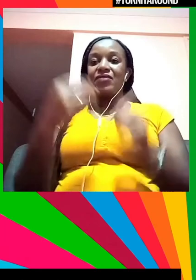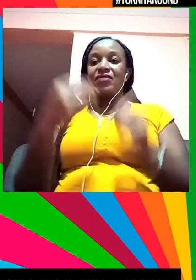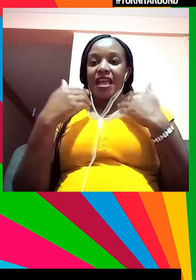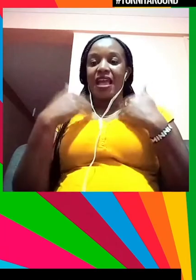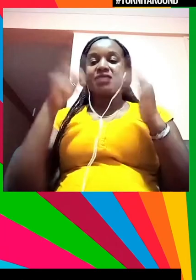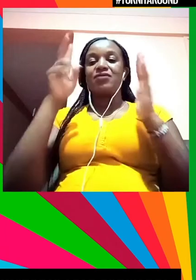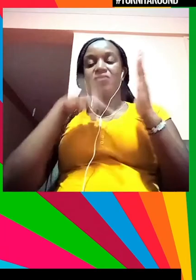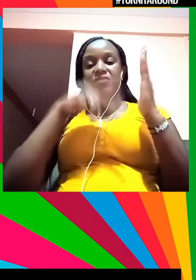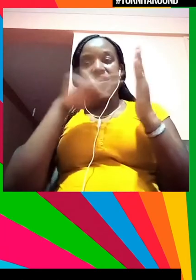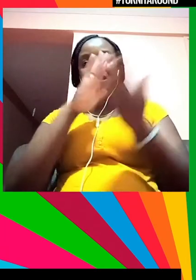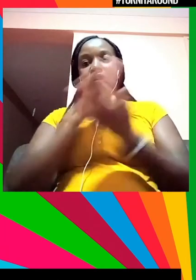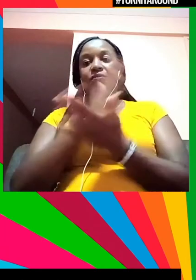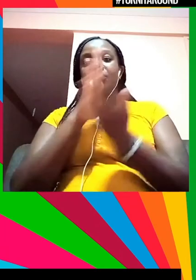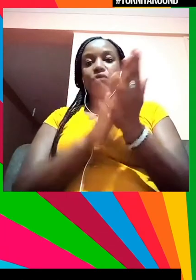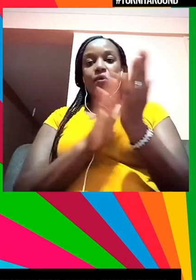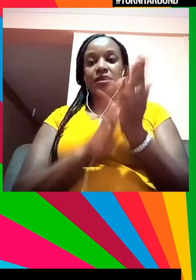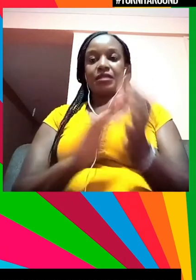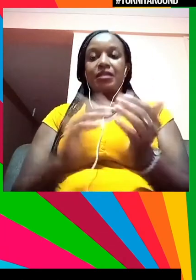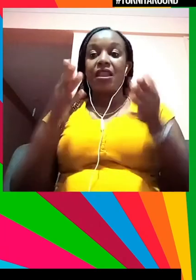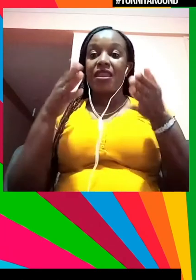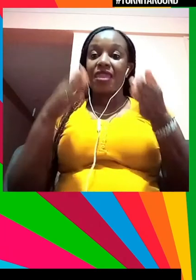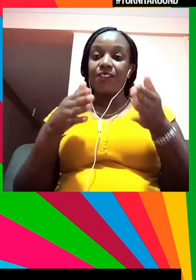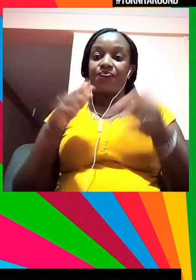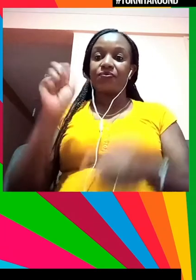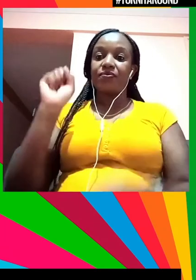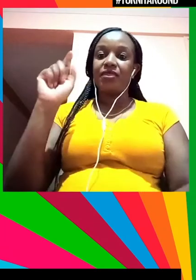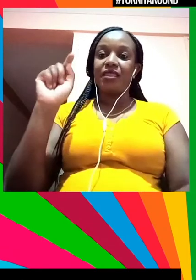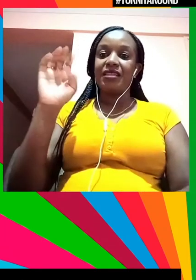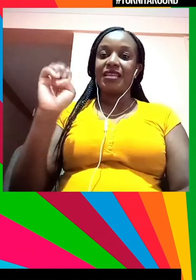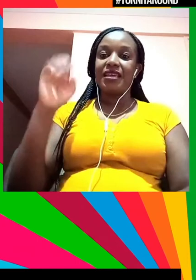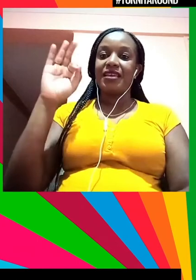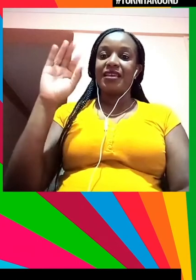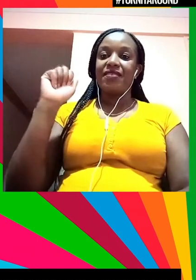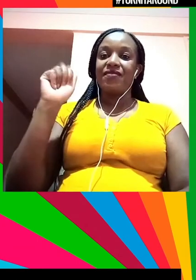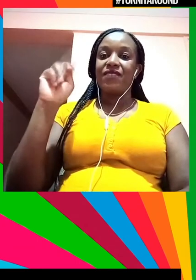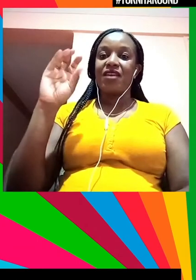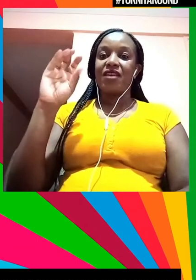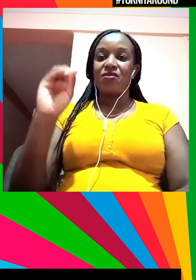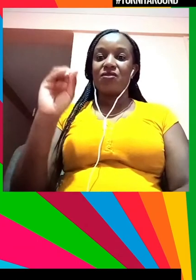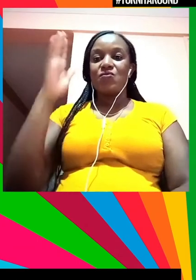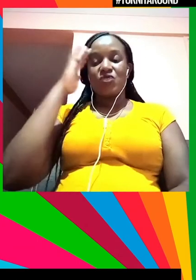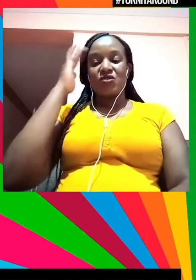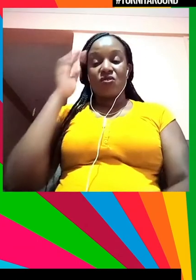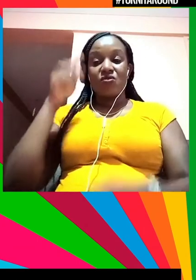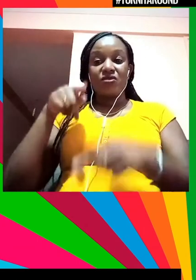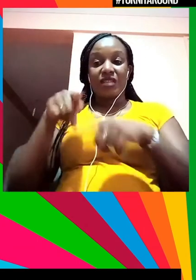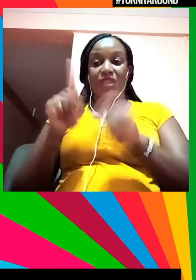Y si tenemos tiempo, luego leeremos algunos de los comentarios. Stefano Dueri, sabemos que has querido ser parte del festival.